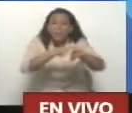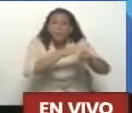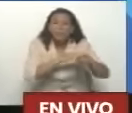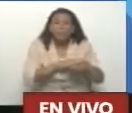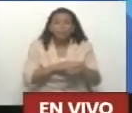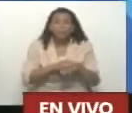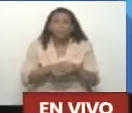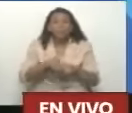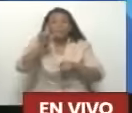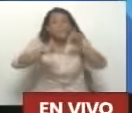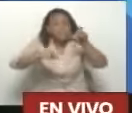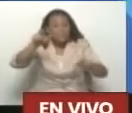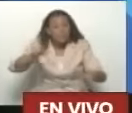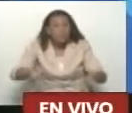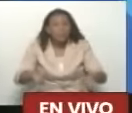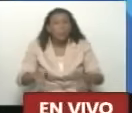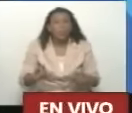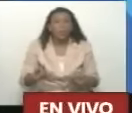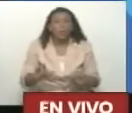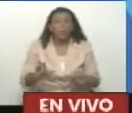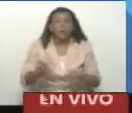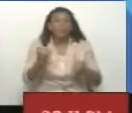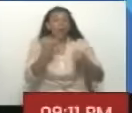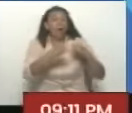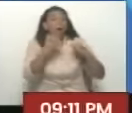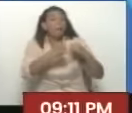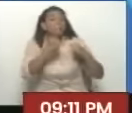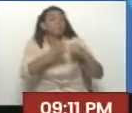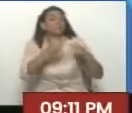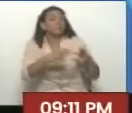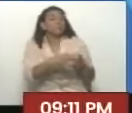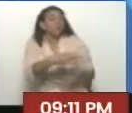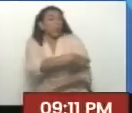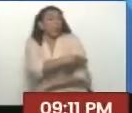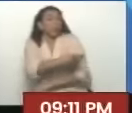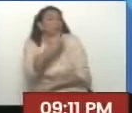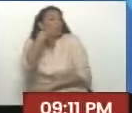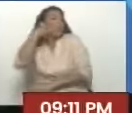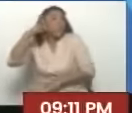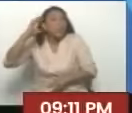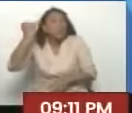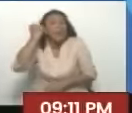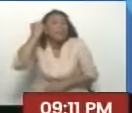personas de aquellos apellidos que si por alguna razón